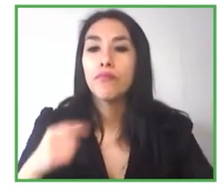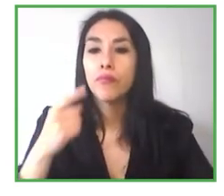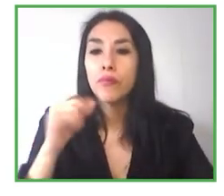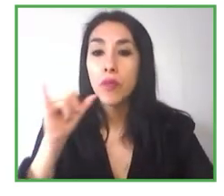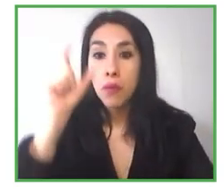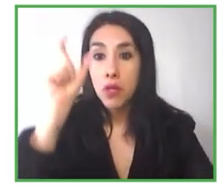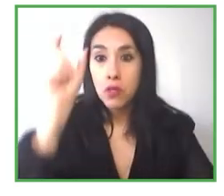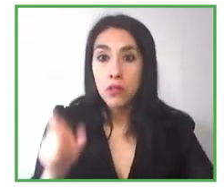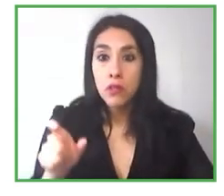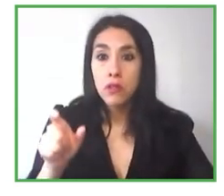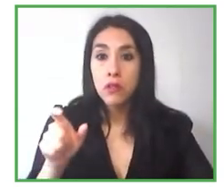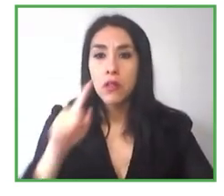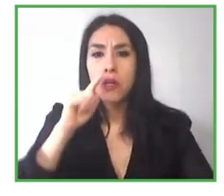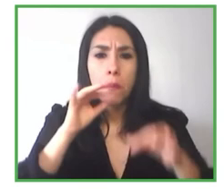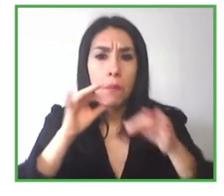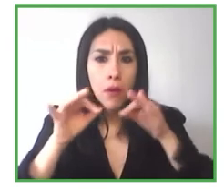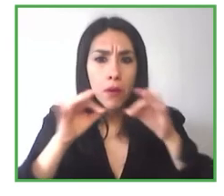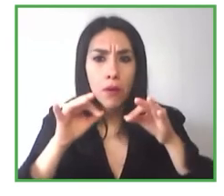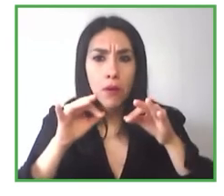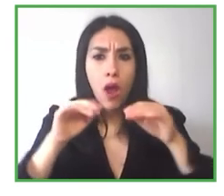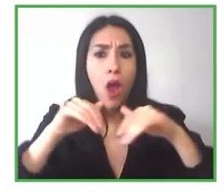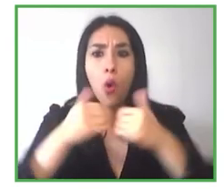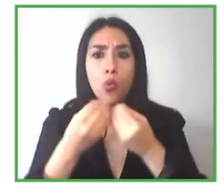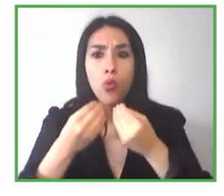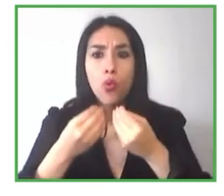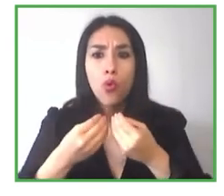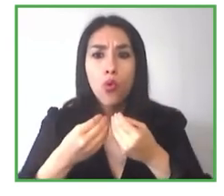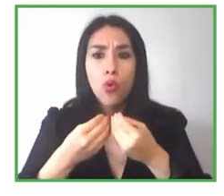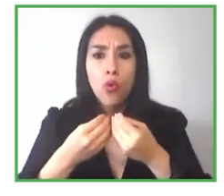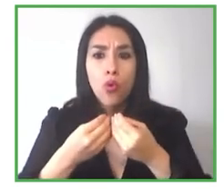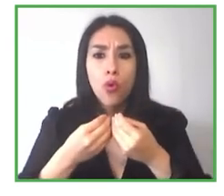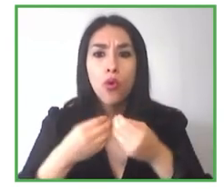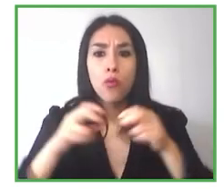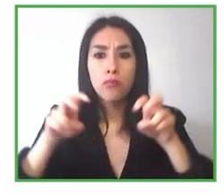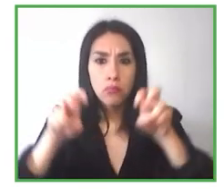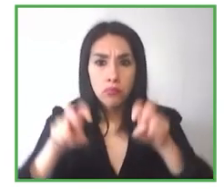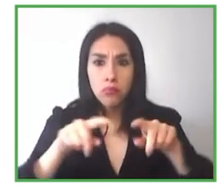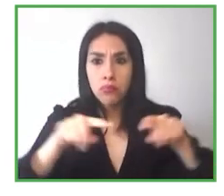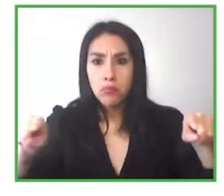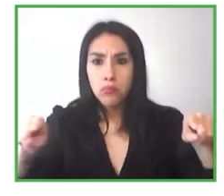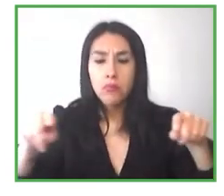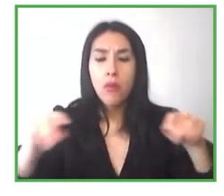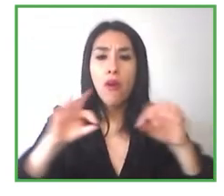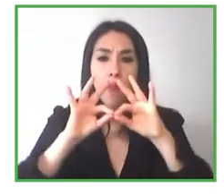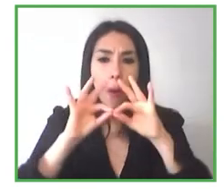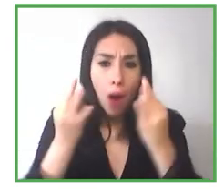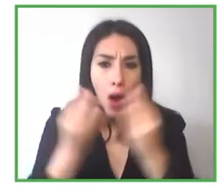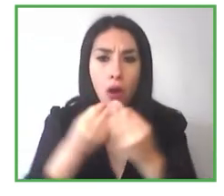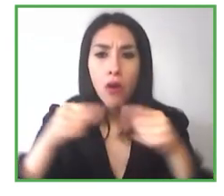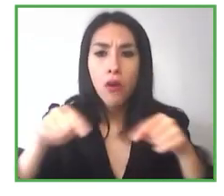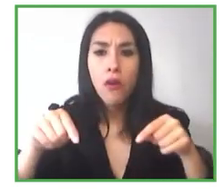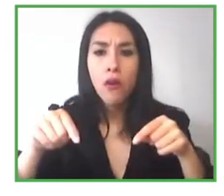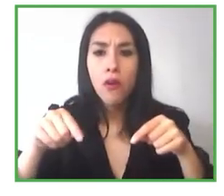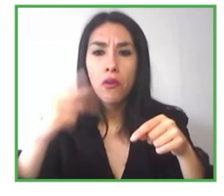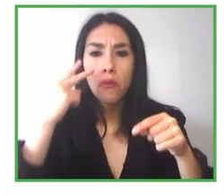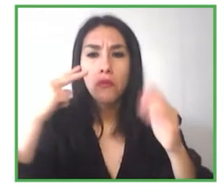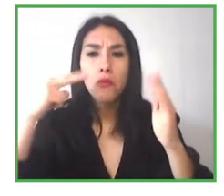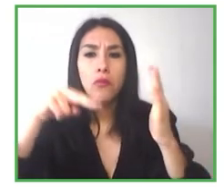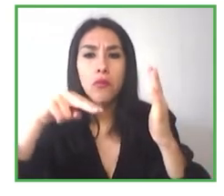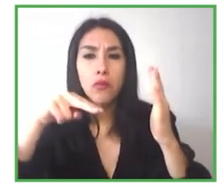entender distintas cosas uno de nuestros clientes nos dijo que estaba sentado con su familia